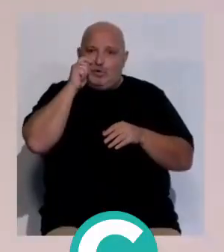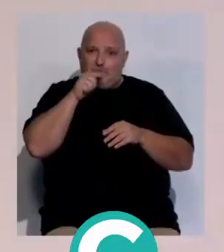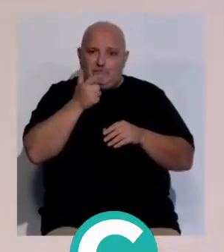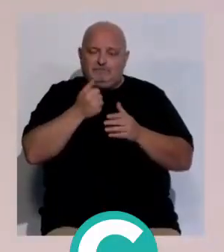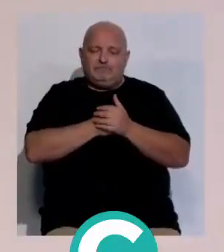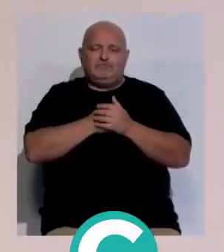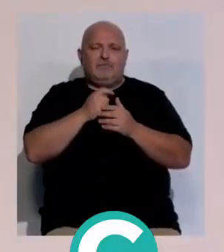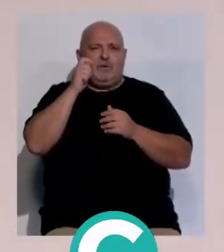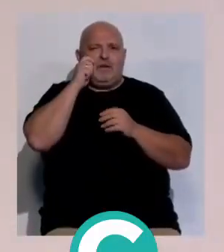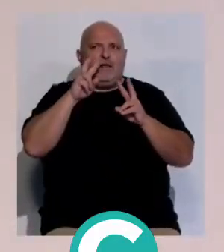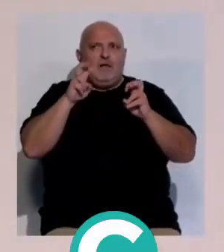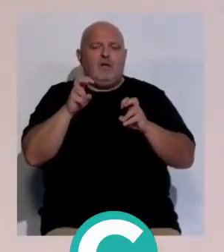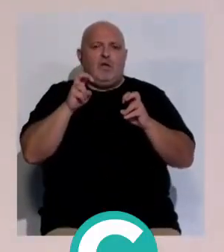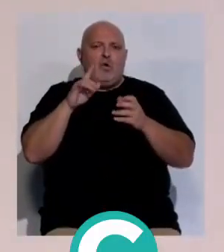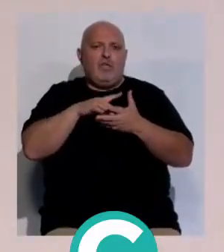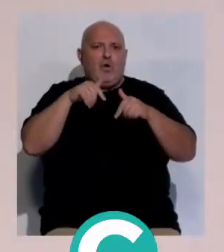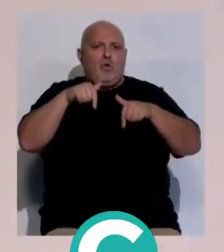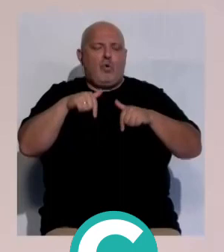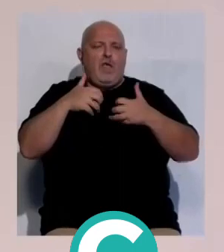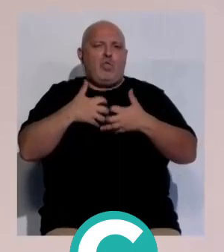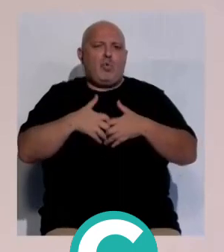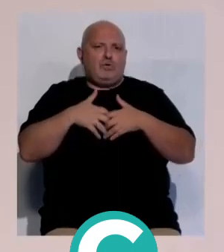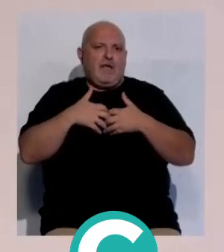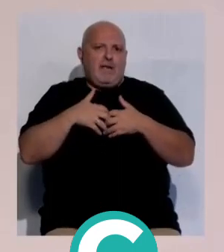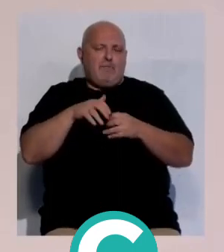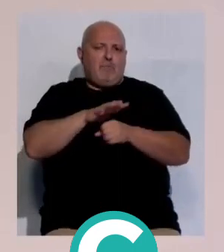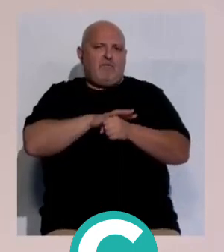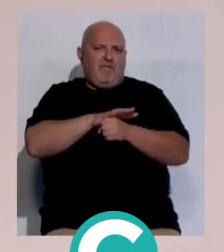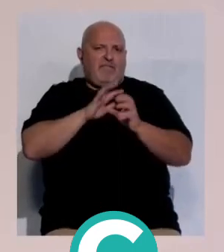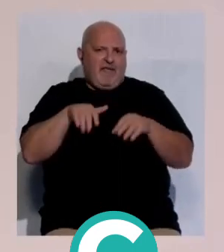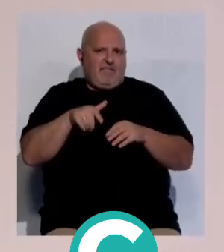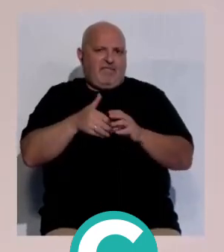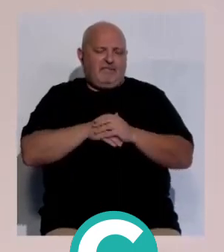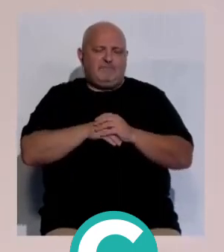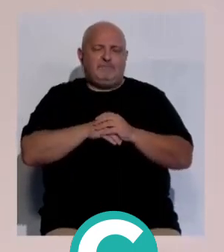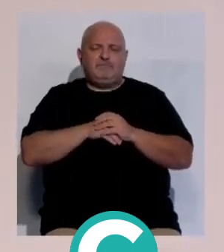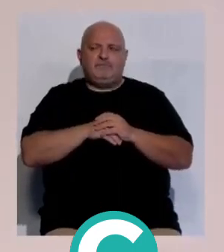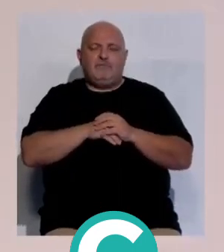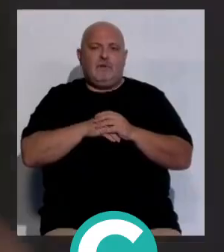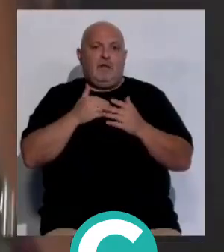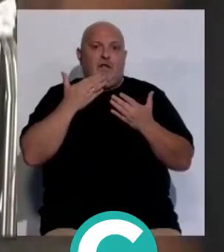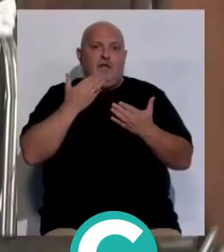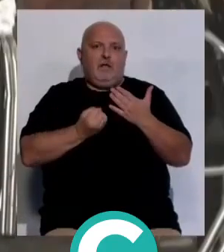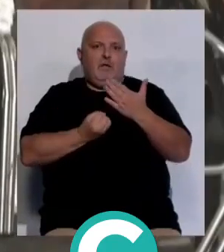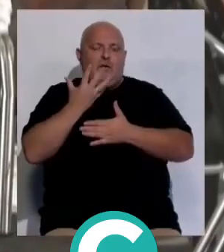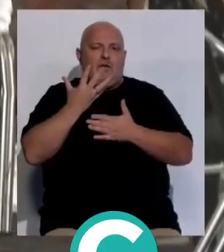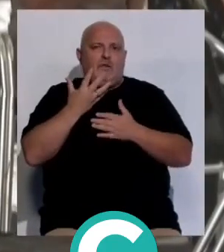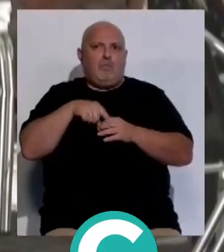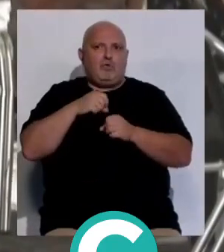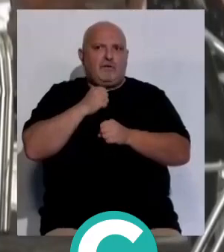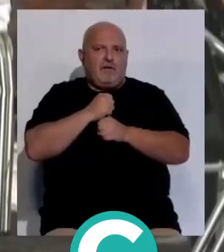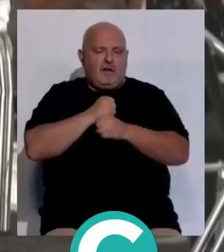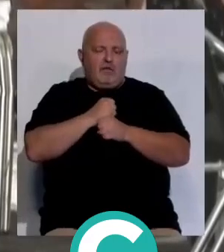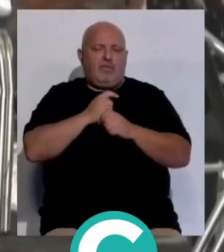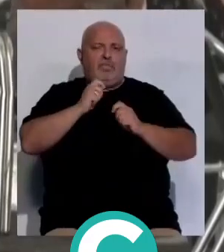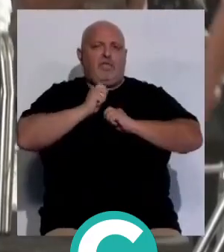El turismo es hoy en día una industria para la provincia de Cádiz ya que genera puestos de trabajo,